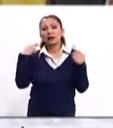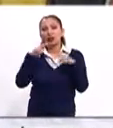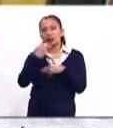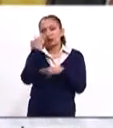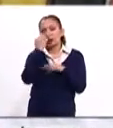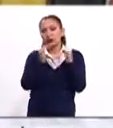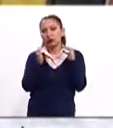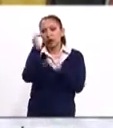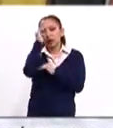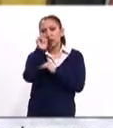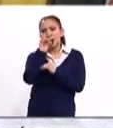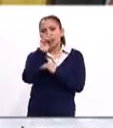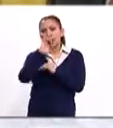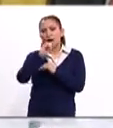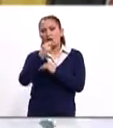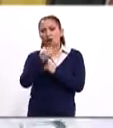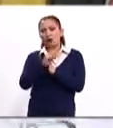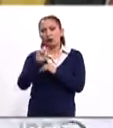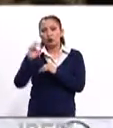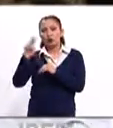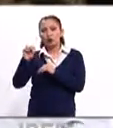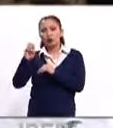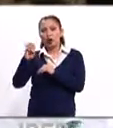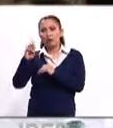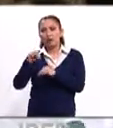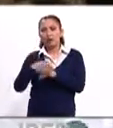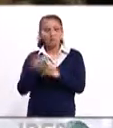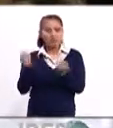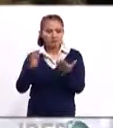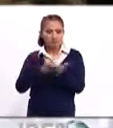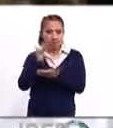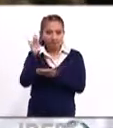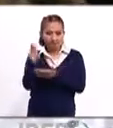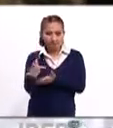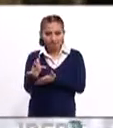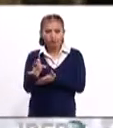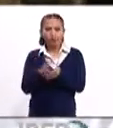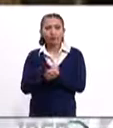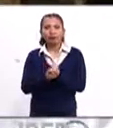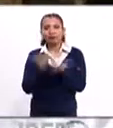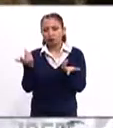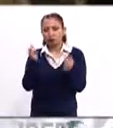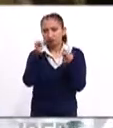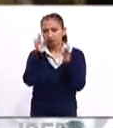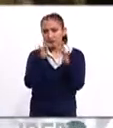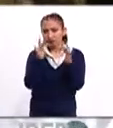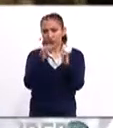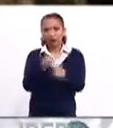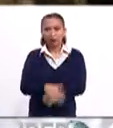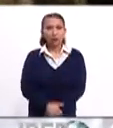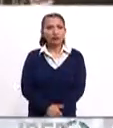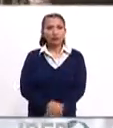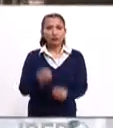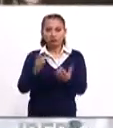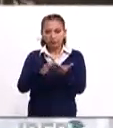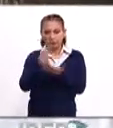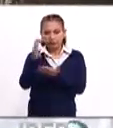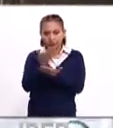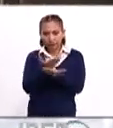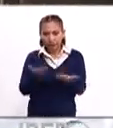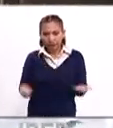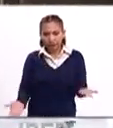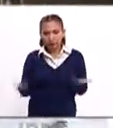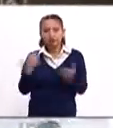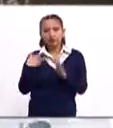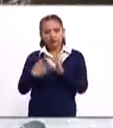Facultad de Estudios Superiores Aragón de la Universidad Nacional Autónoma de México. Muchas gracias y estaremos en contacto. Muchas gracias a ustedes